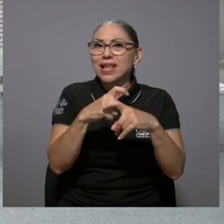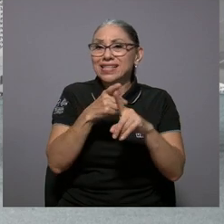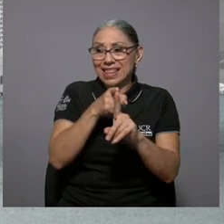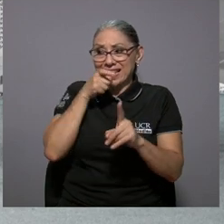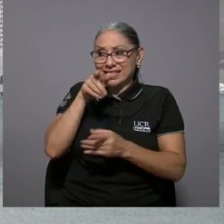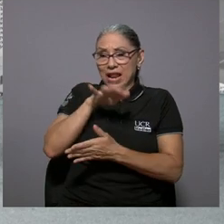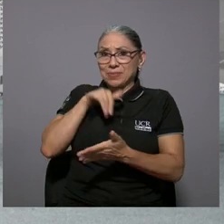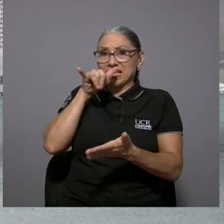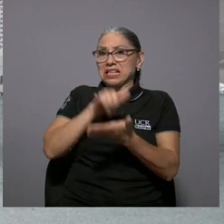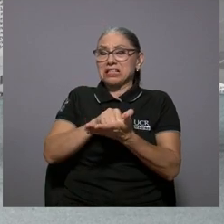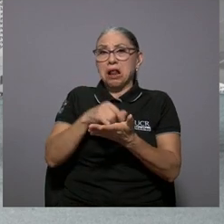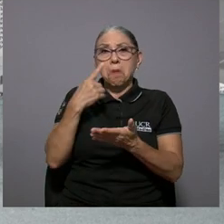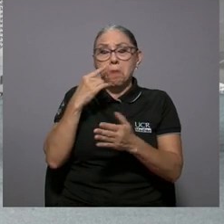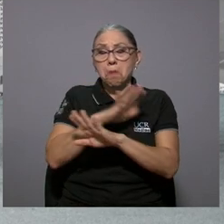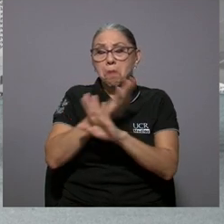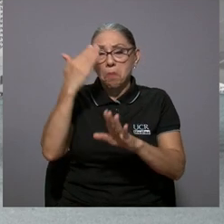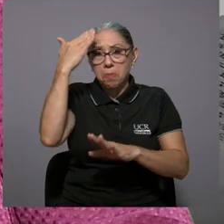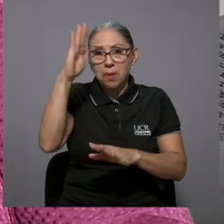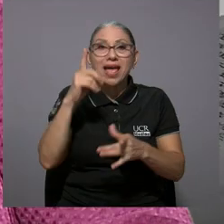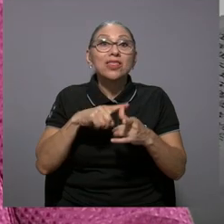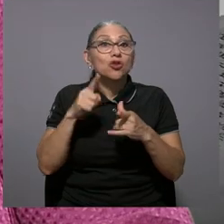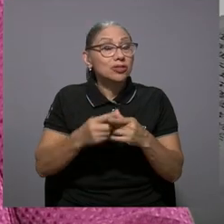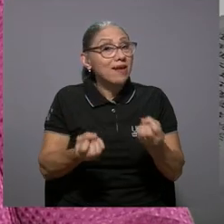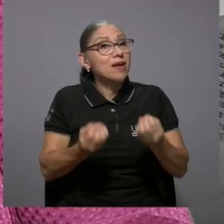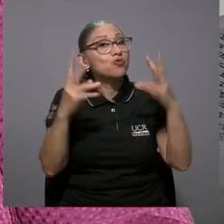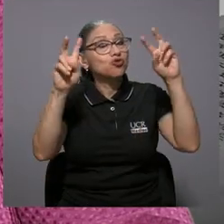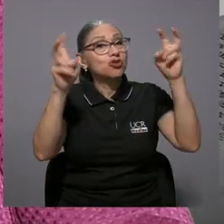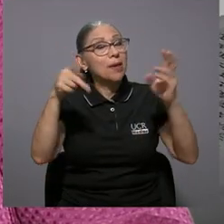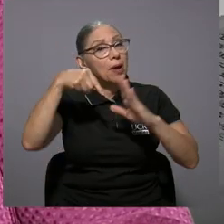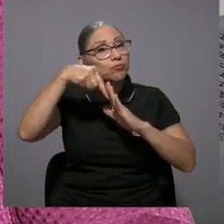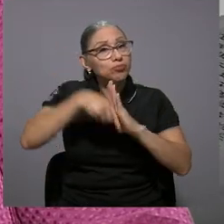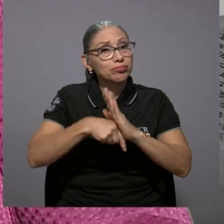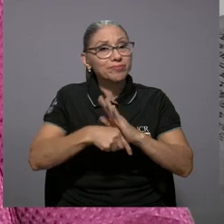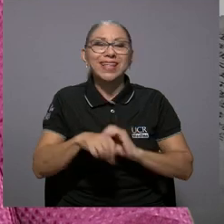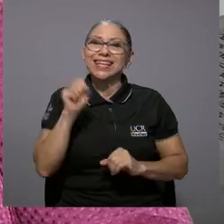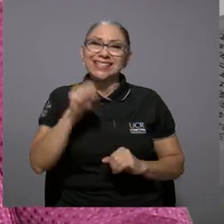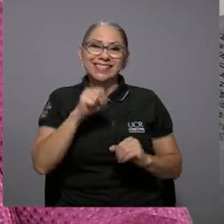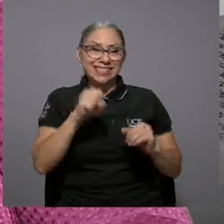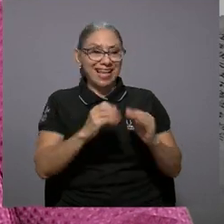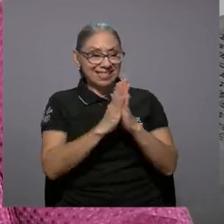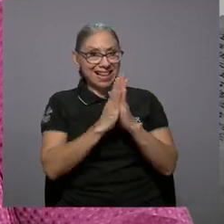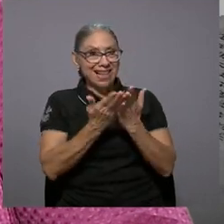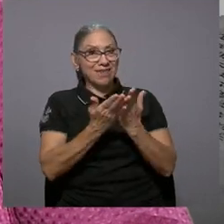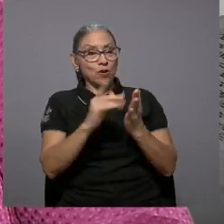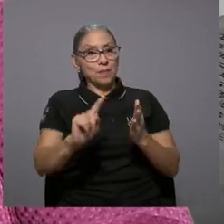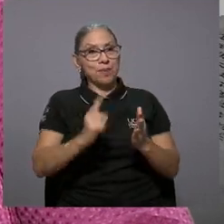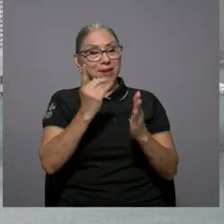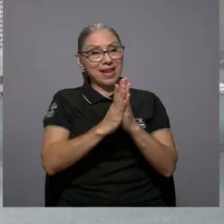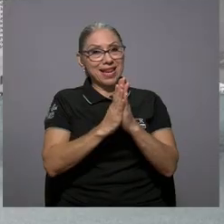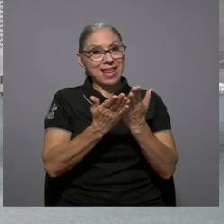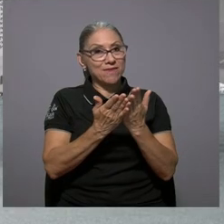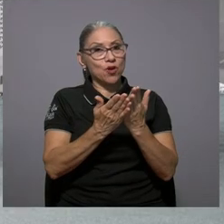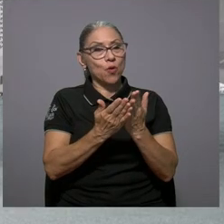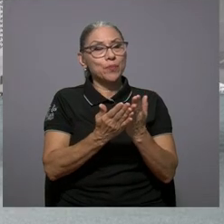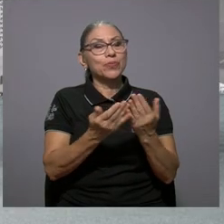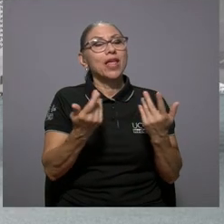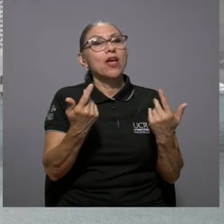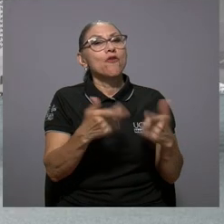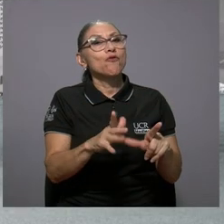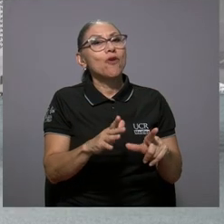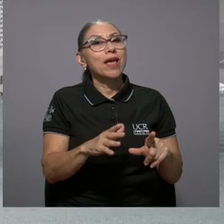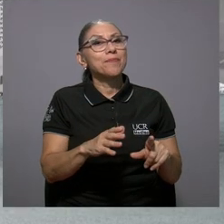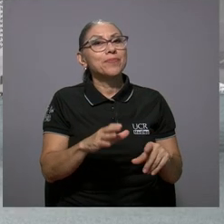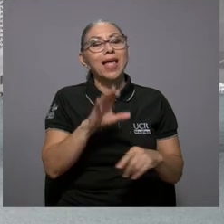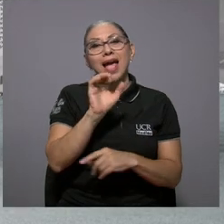primera vista y desde la meseta central se perdía entonces había tema para mucho. Sí, ese libro el primer